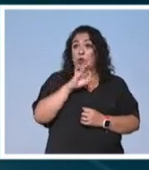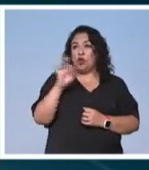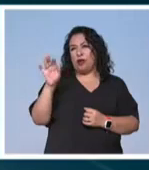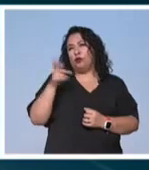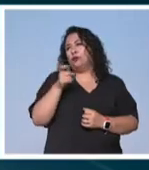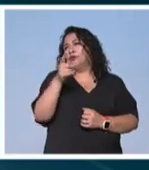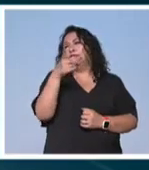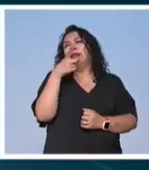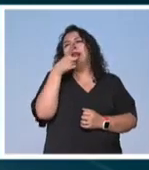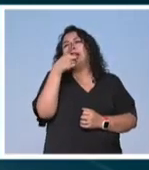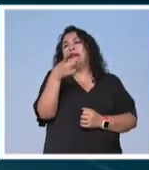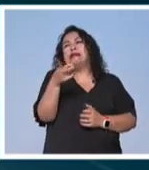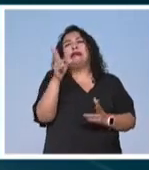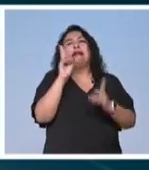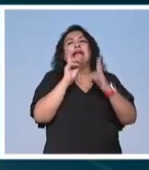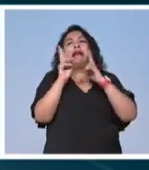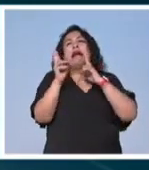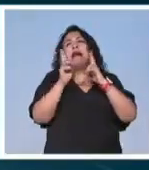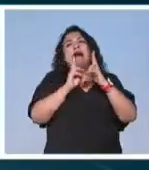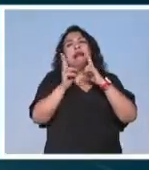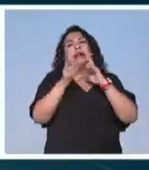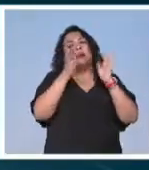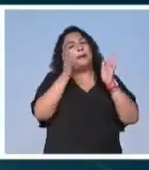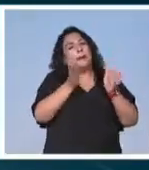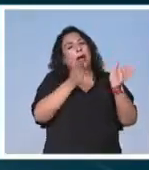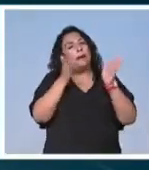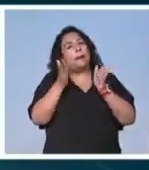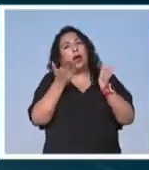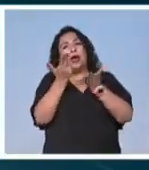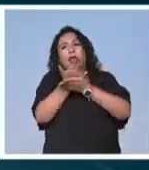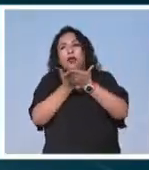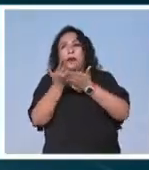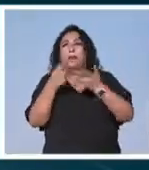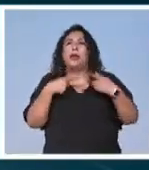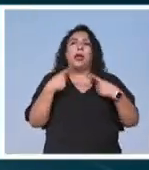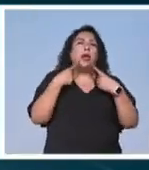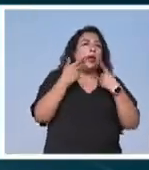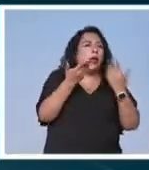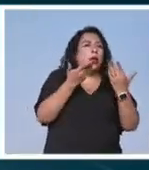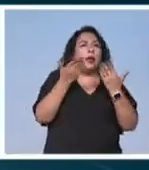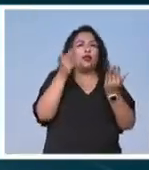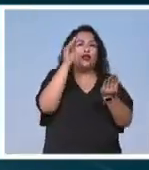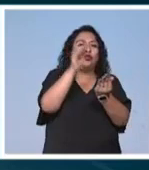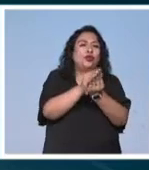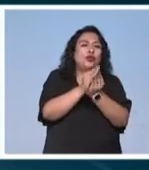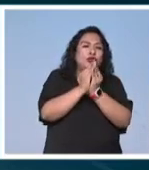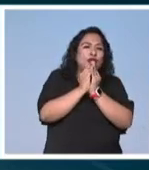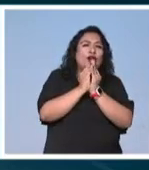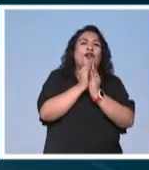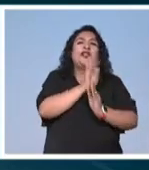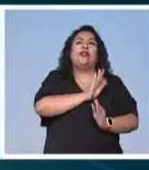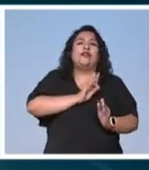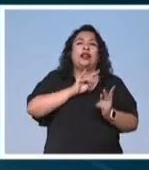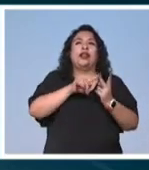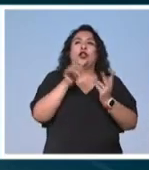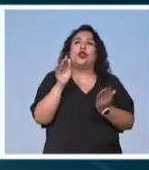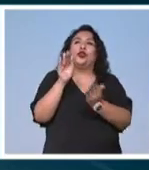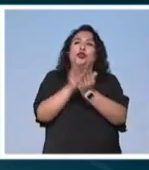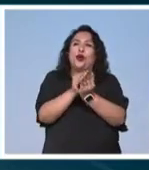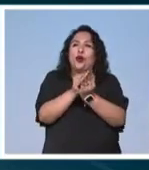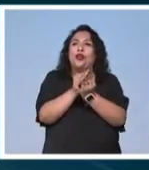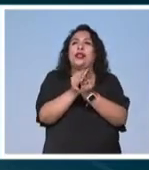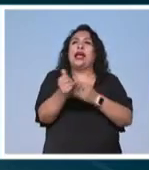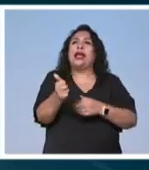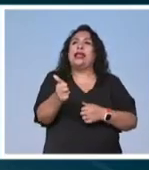llamar como una parte narrativa gráfica, que la gente va dialogando desde la torta feliz y luego la torta que está detrás de